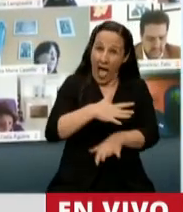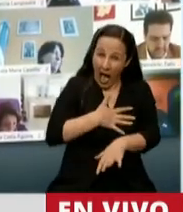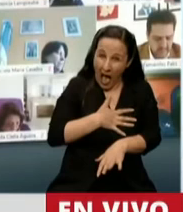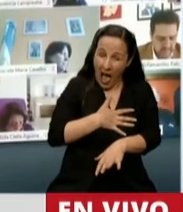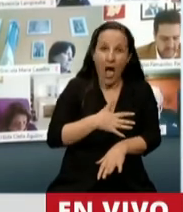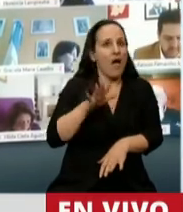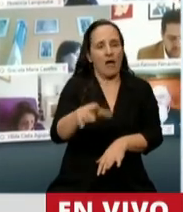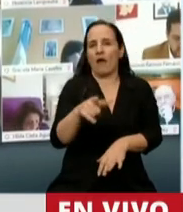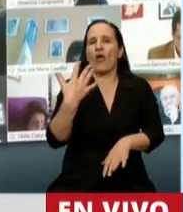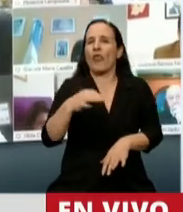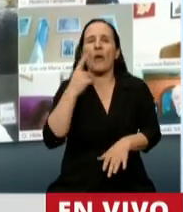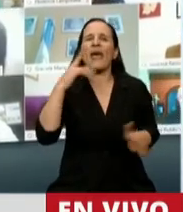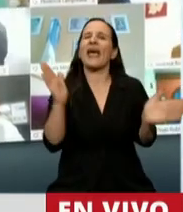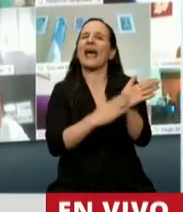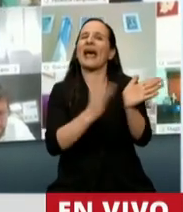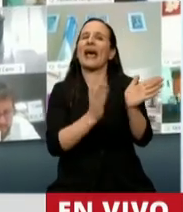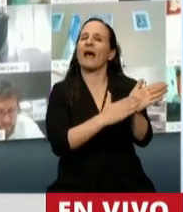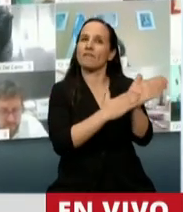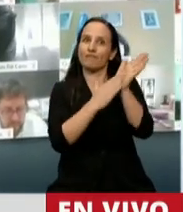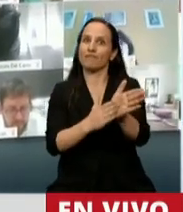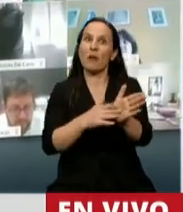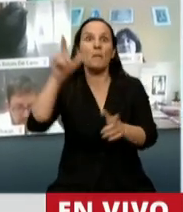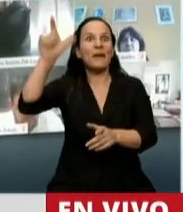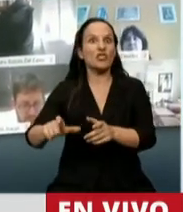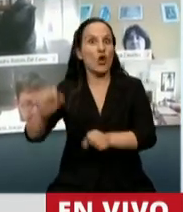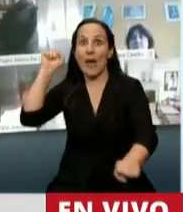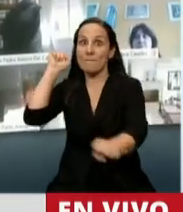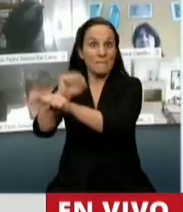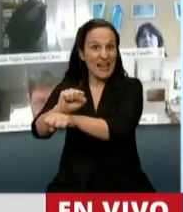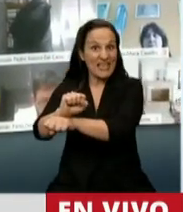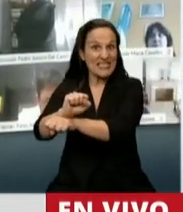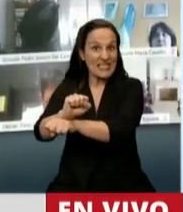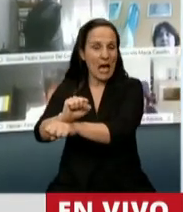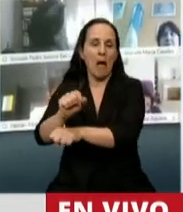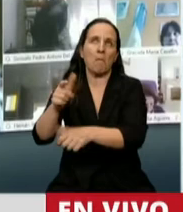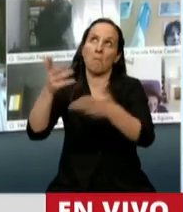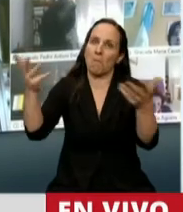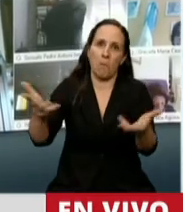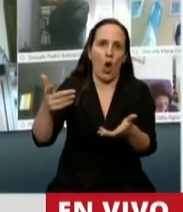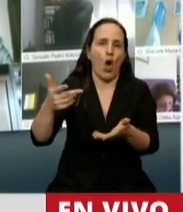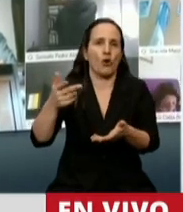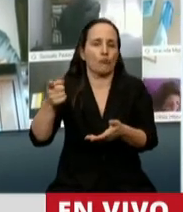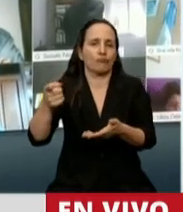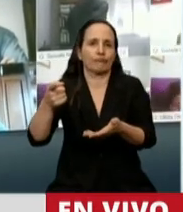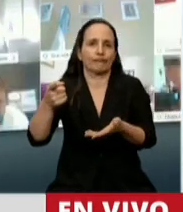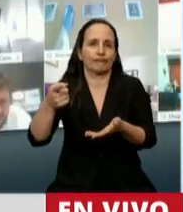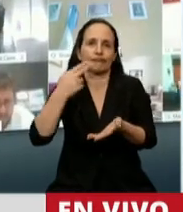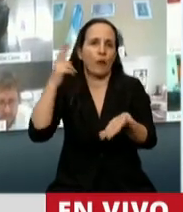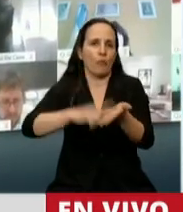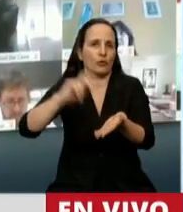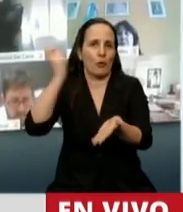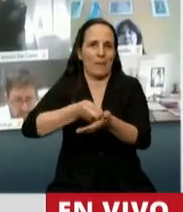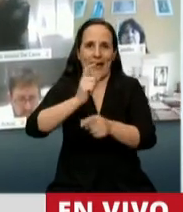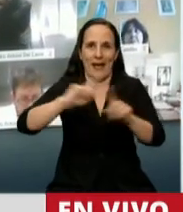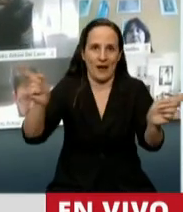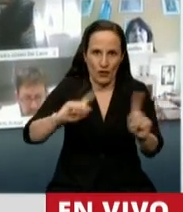garanticemos que quienes estuvieron presos por no pagar el impuesto a los